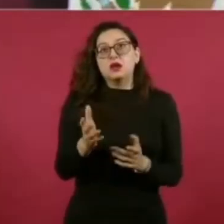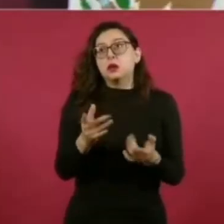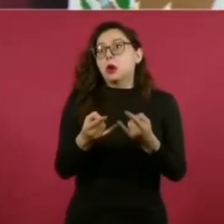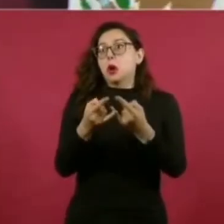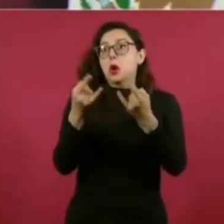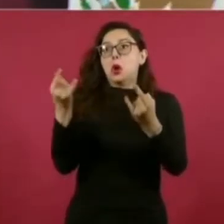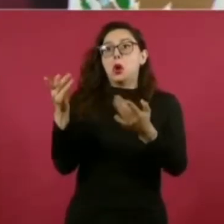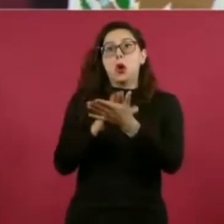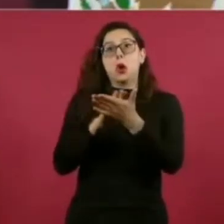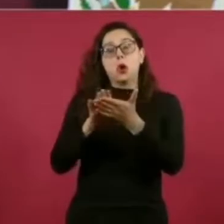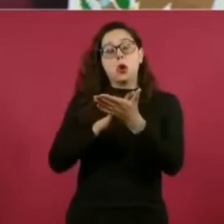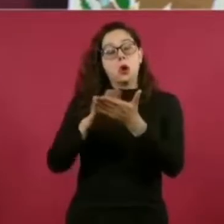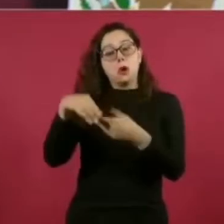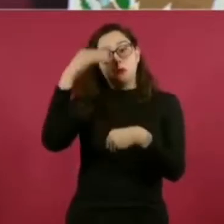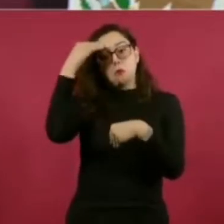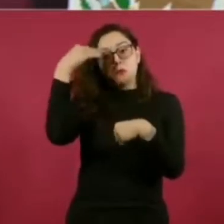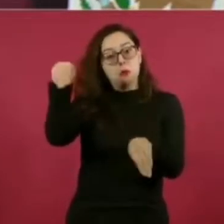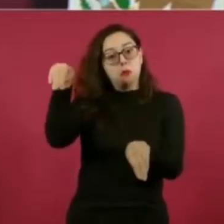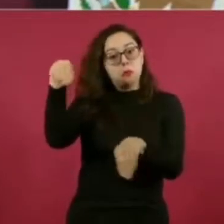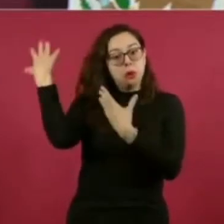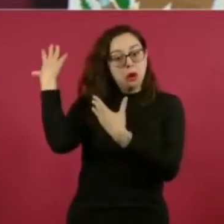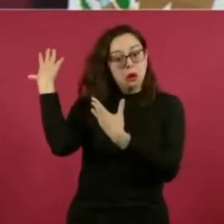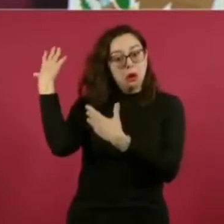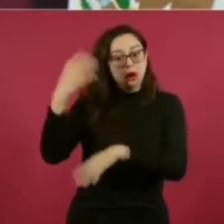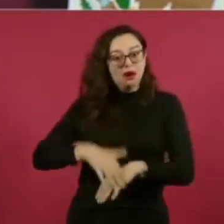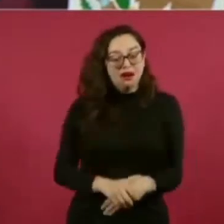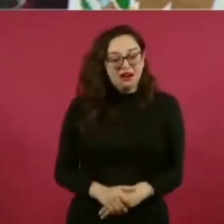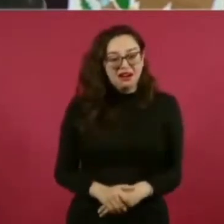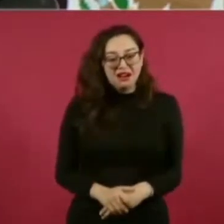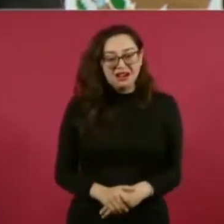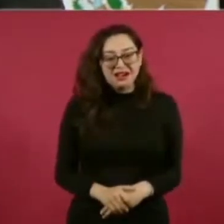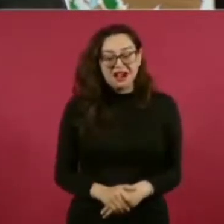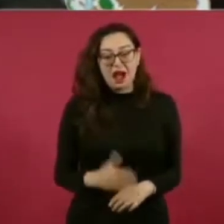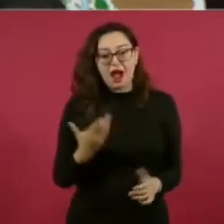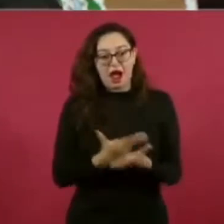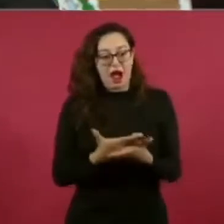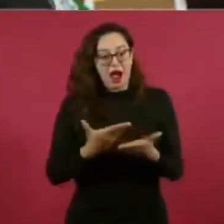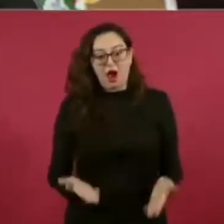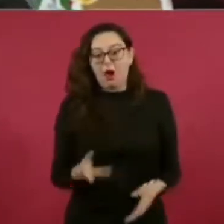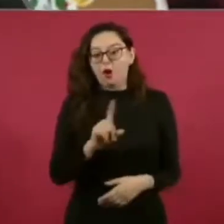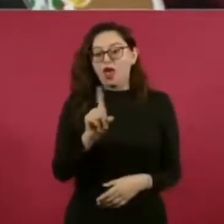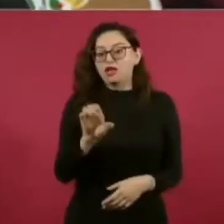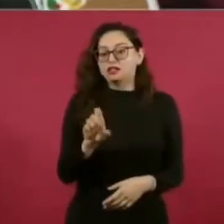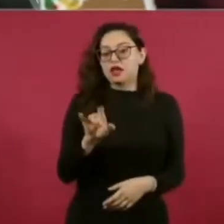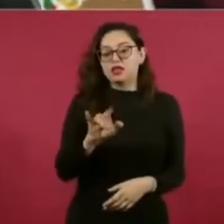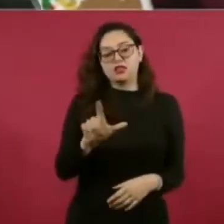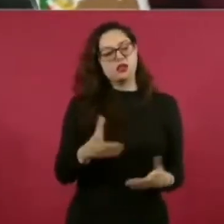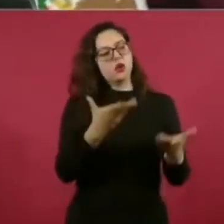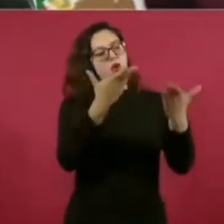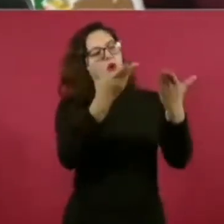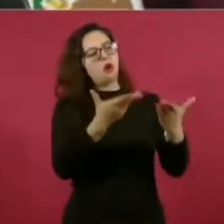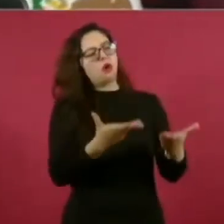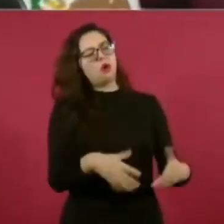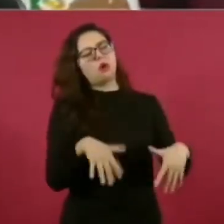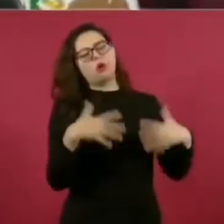Zedillo se convierte en dirigente